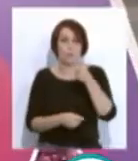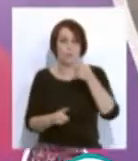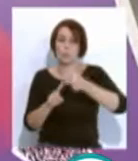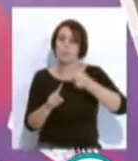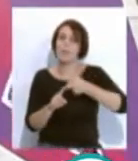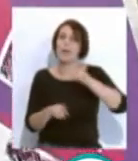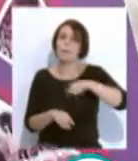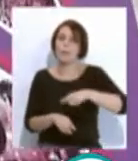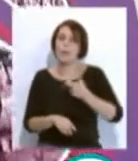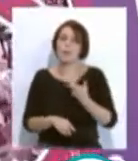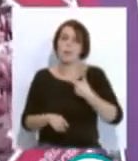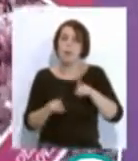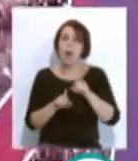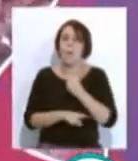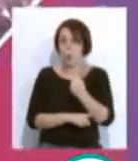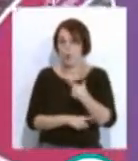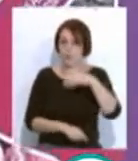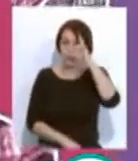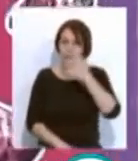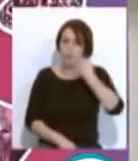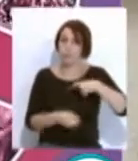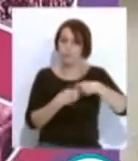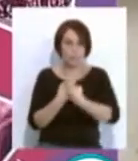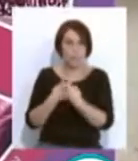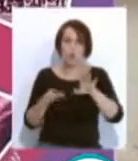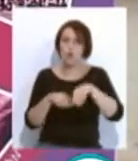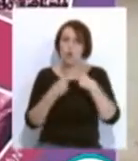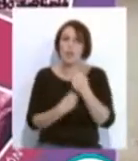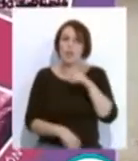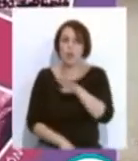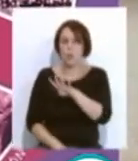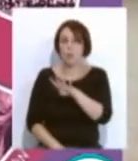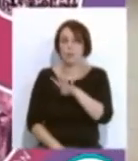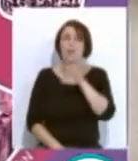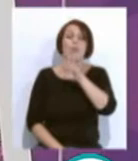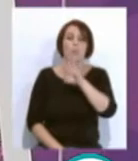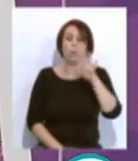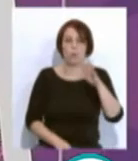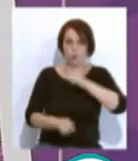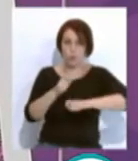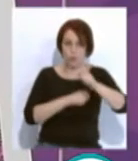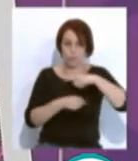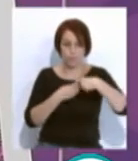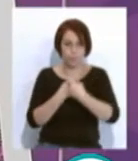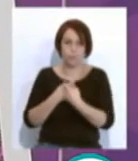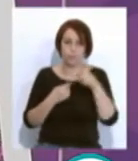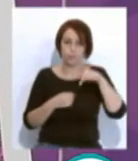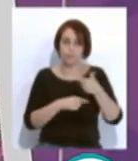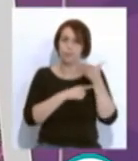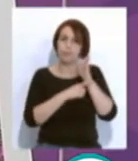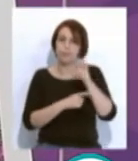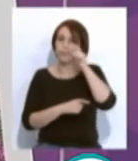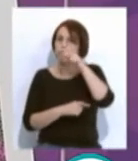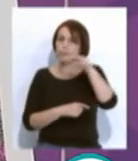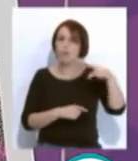también de acicate. Una iniciativa en la que han participado un total de 54 asociaciones y en la que se muestran más de 200